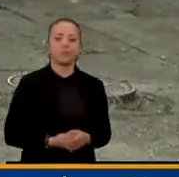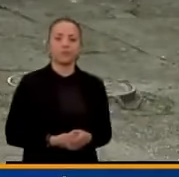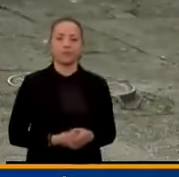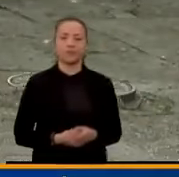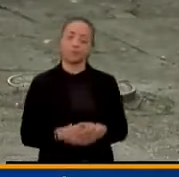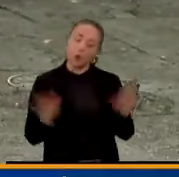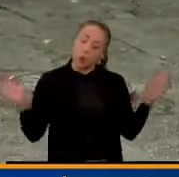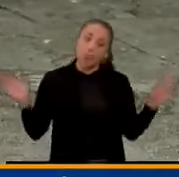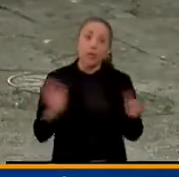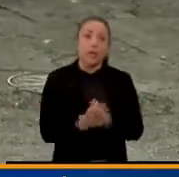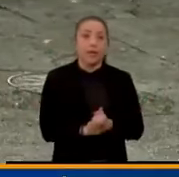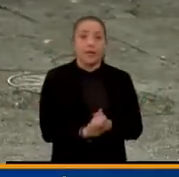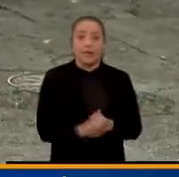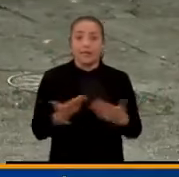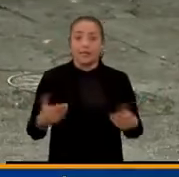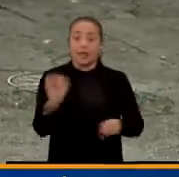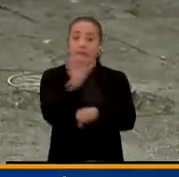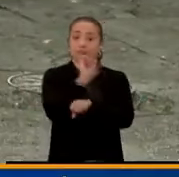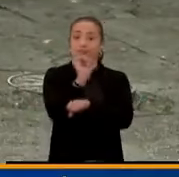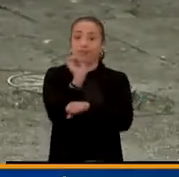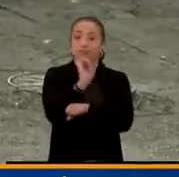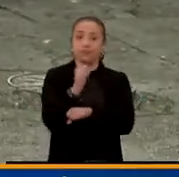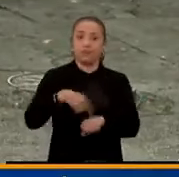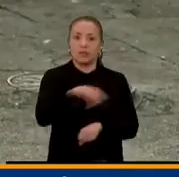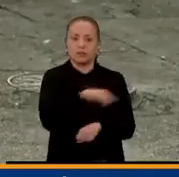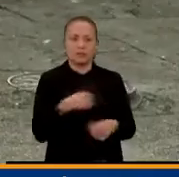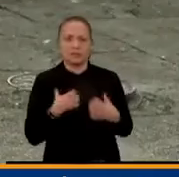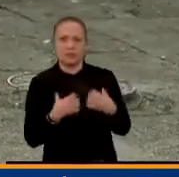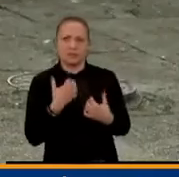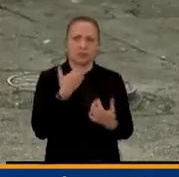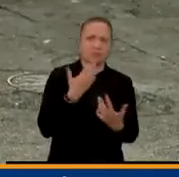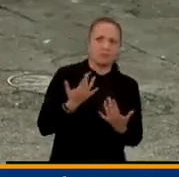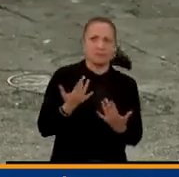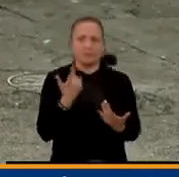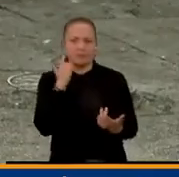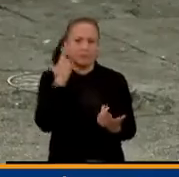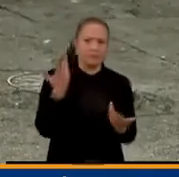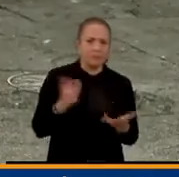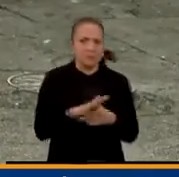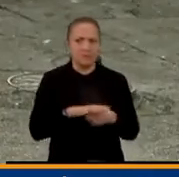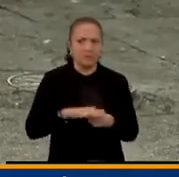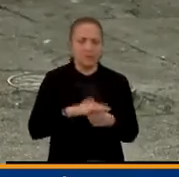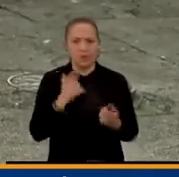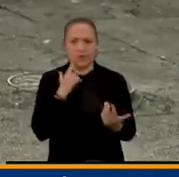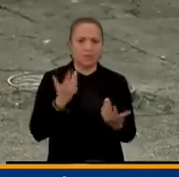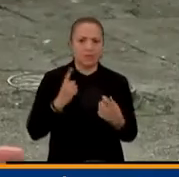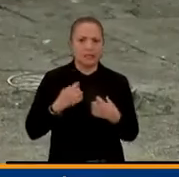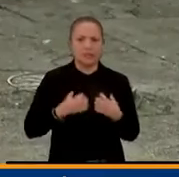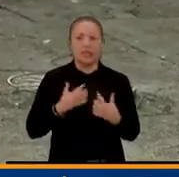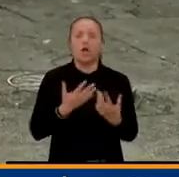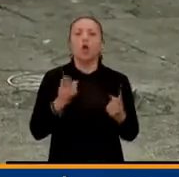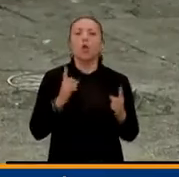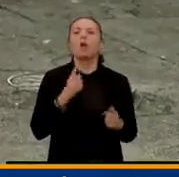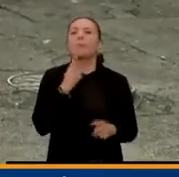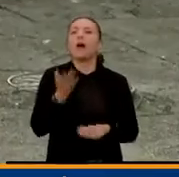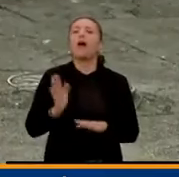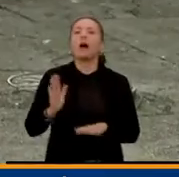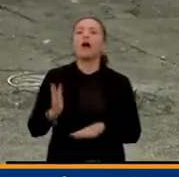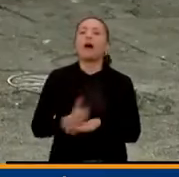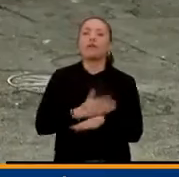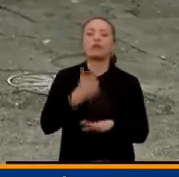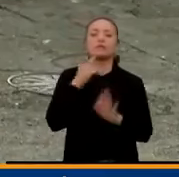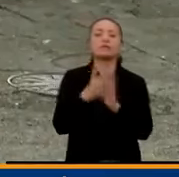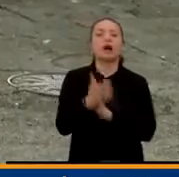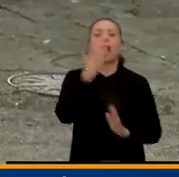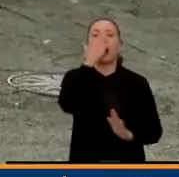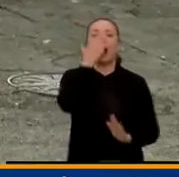Bueno, y es que los conductores se siguen mostrando expectantes ante esta situación después de lo que aseguran que en cualquier momento el servicio de gas